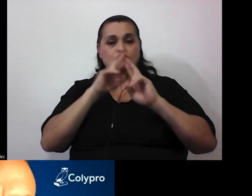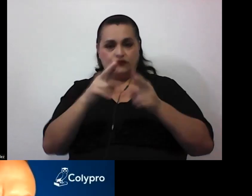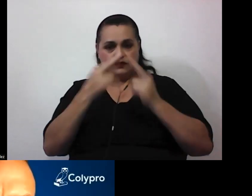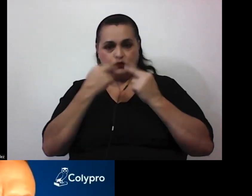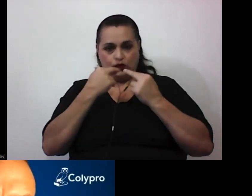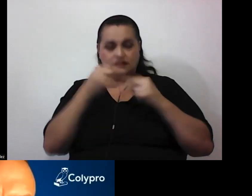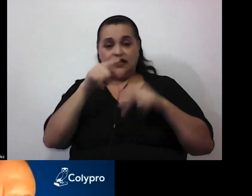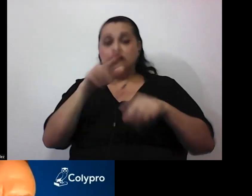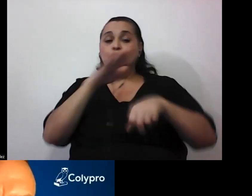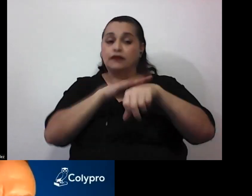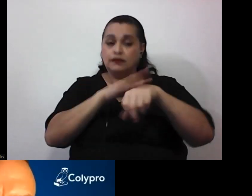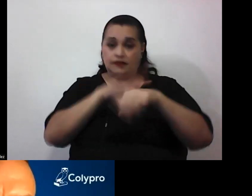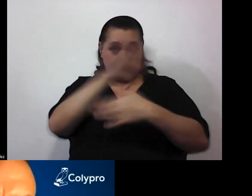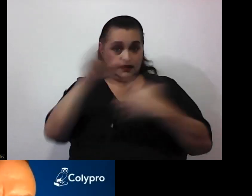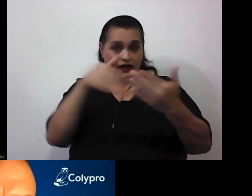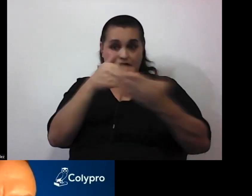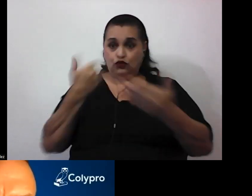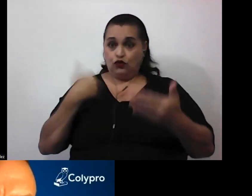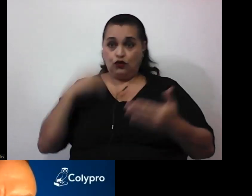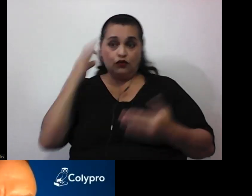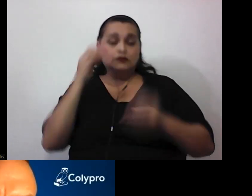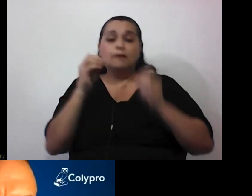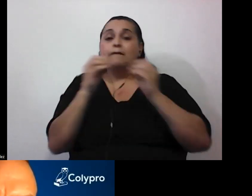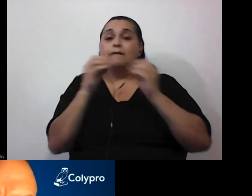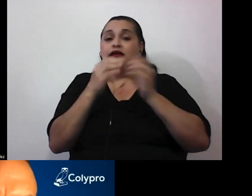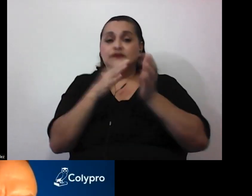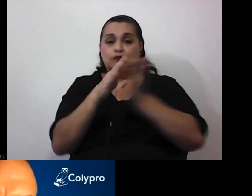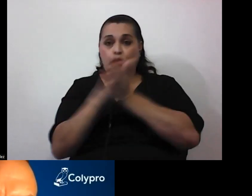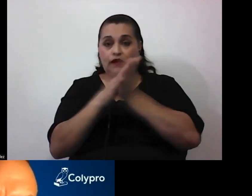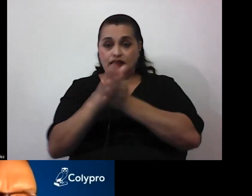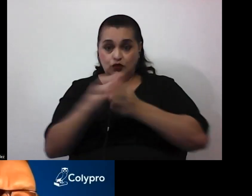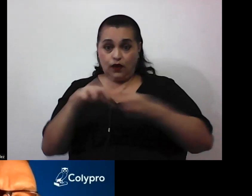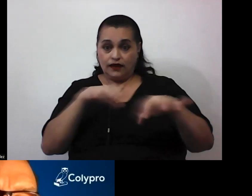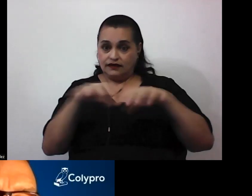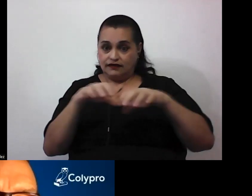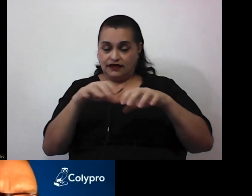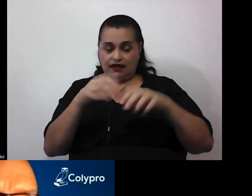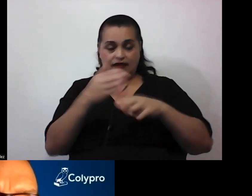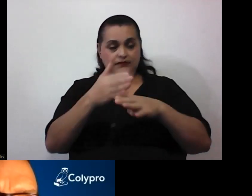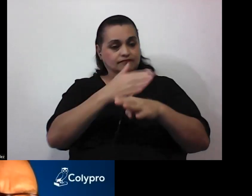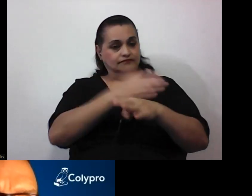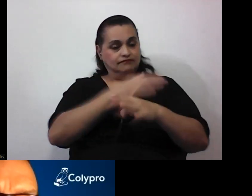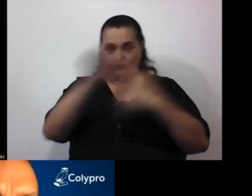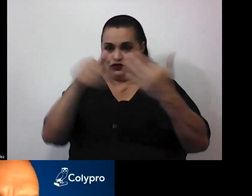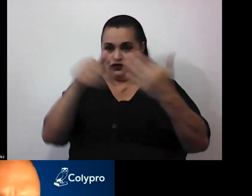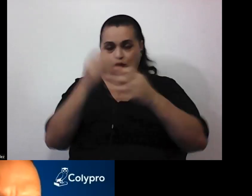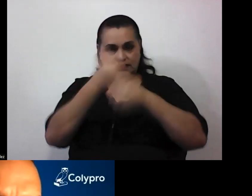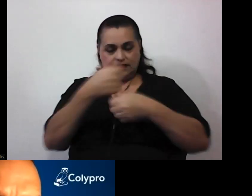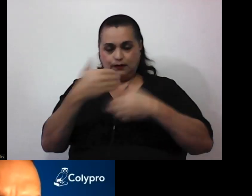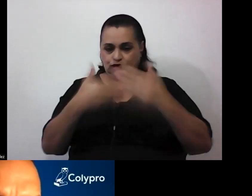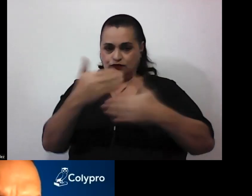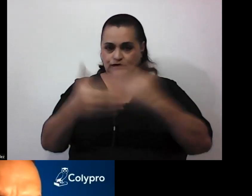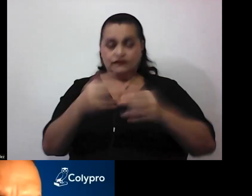nos permite a todos y todas sacar un mayor provecho de la actividad enriqueciéndonos de las preguntas que todos y todas vamos realizando. Se